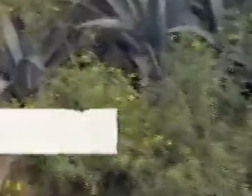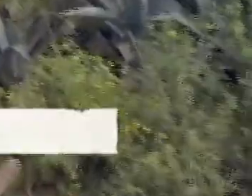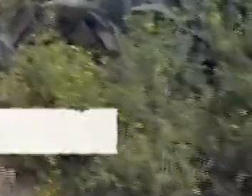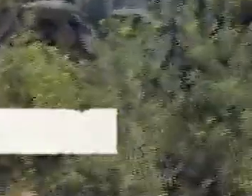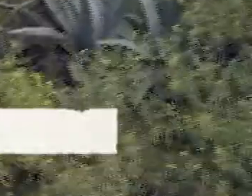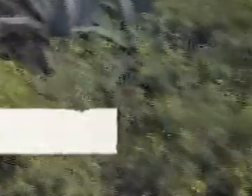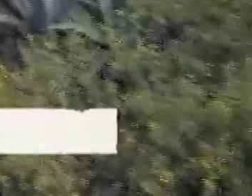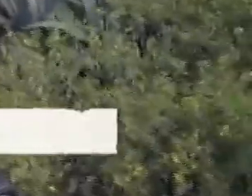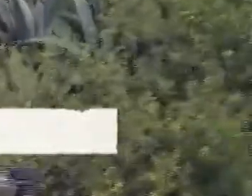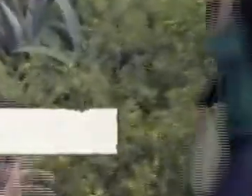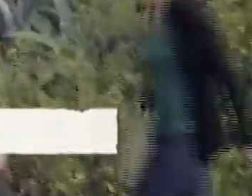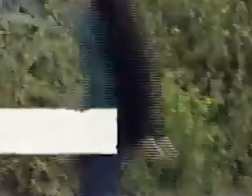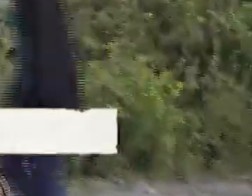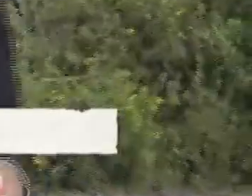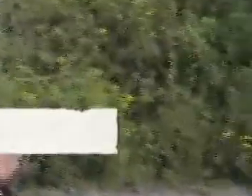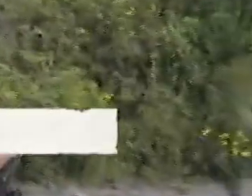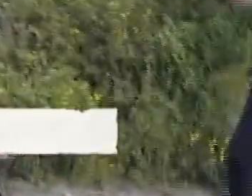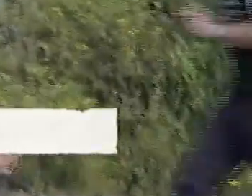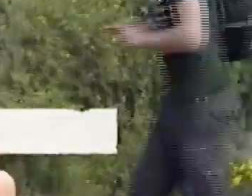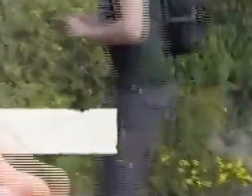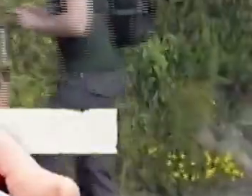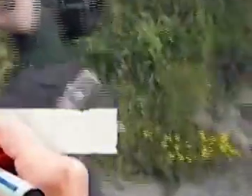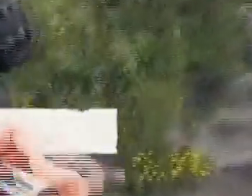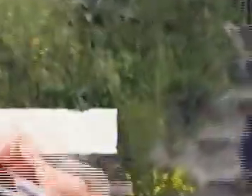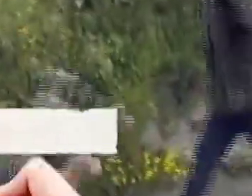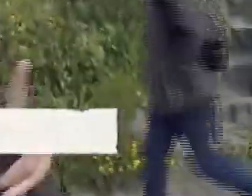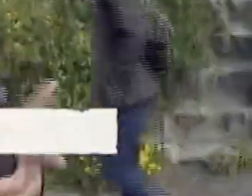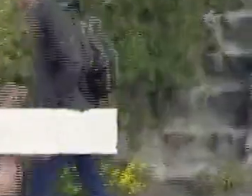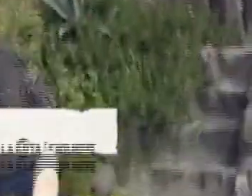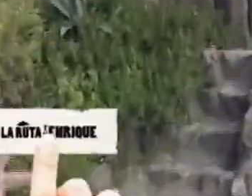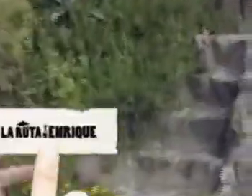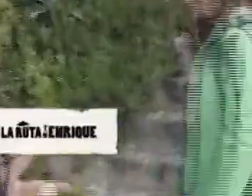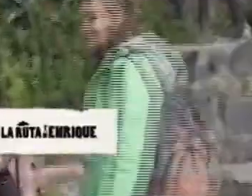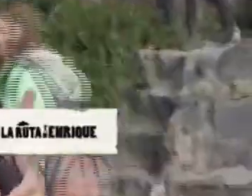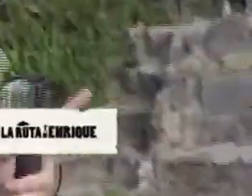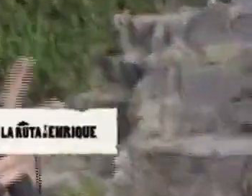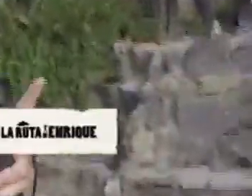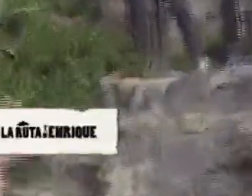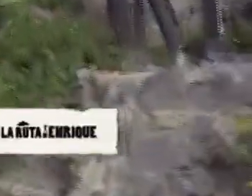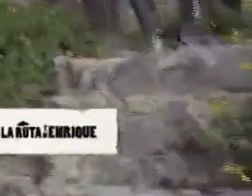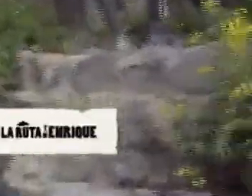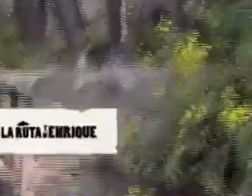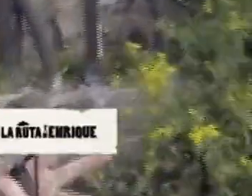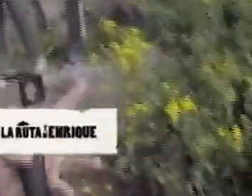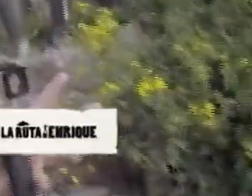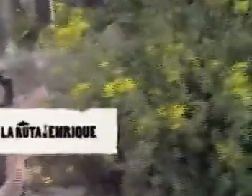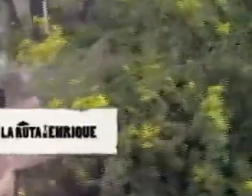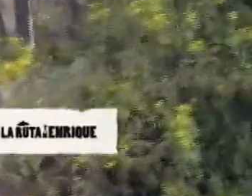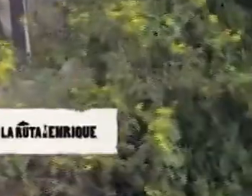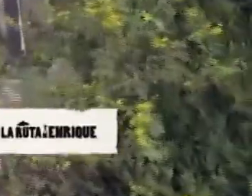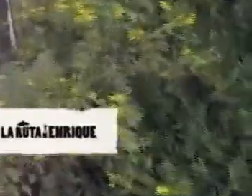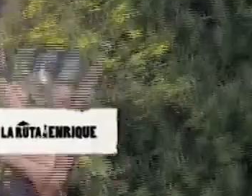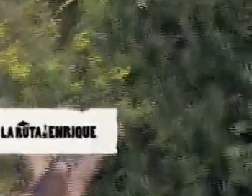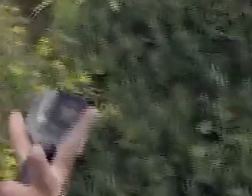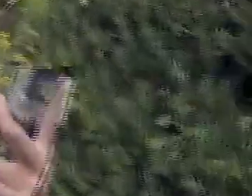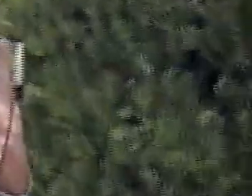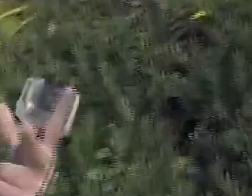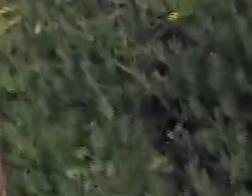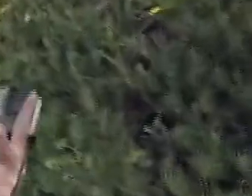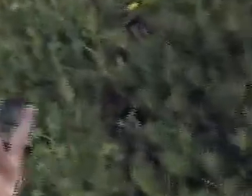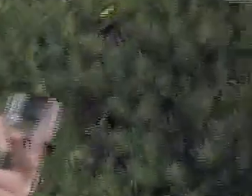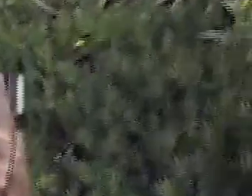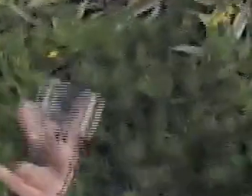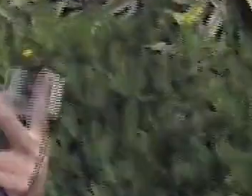encontrado con lo que era la mitad del mundo, donde yo sabía que era en Quito. Me habían hablado mucho del museo en Tiñán y tuve siempre